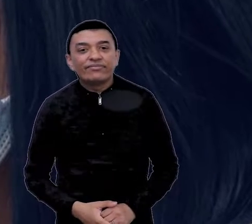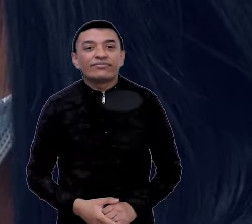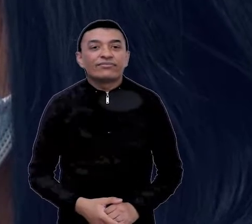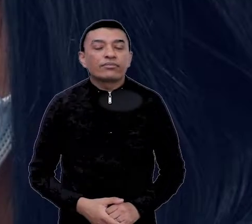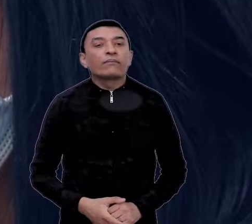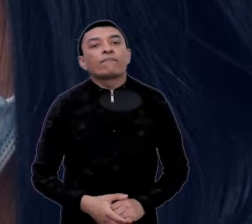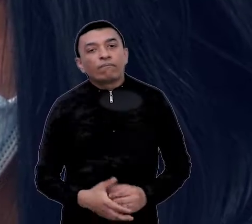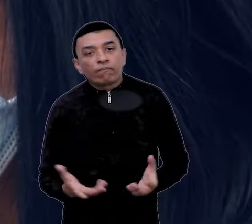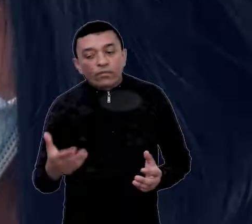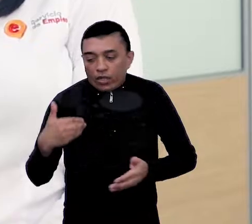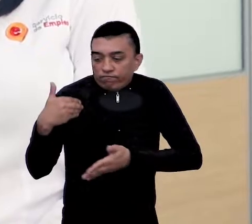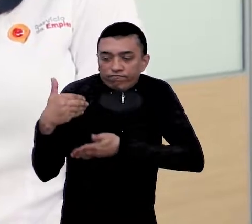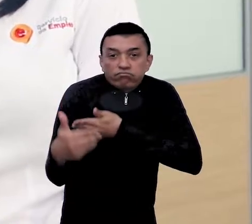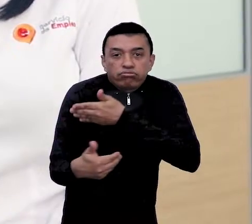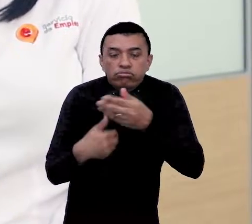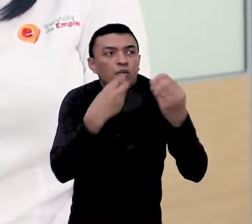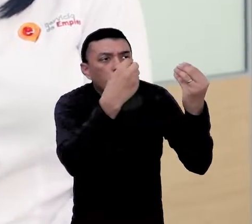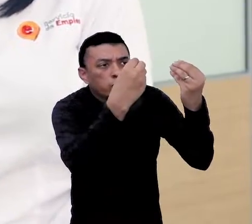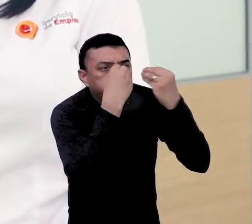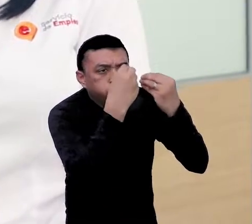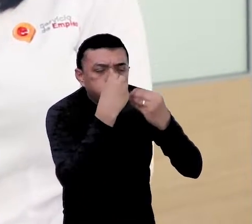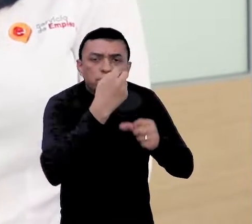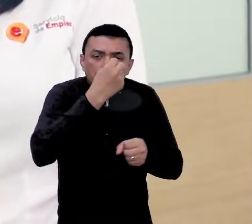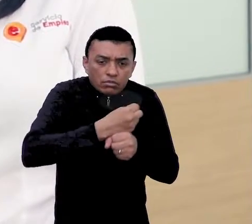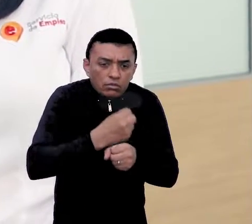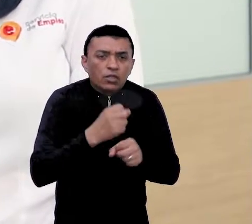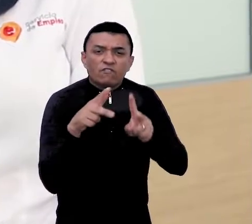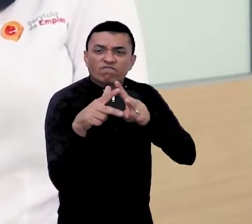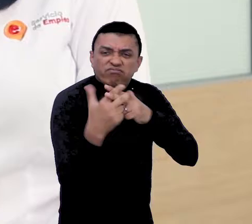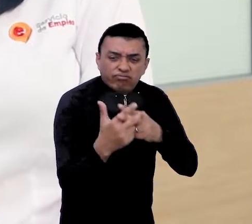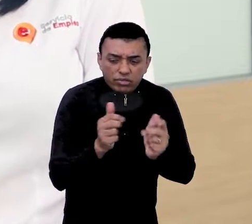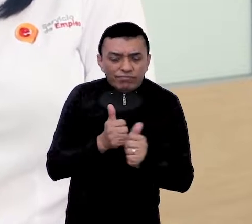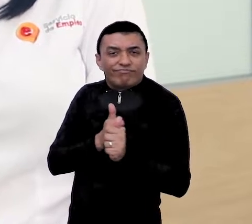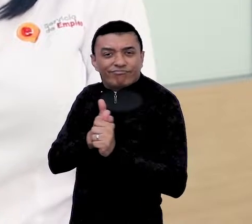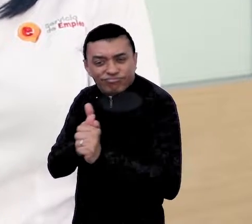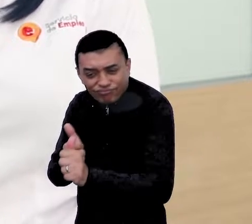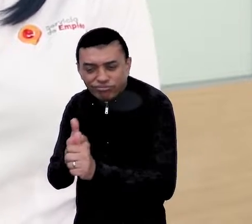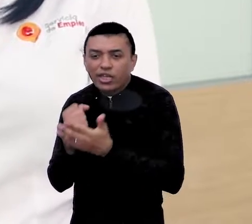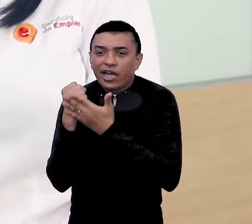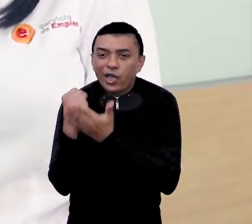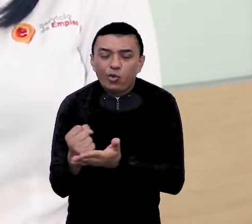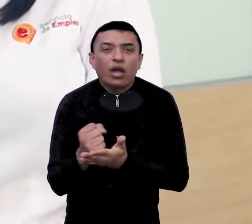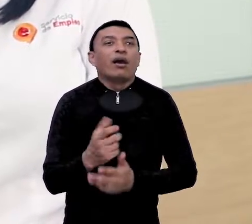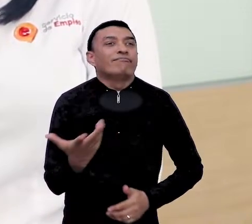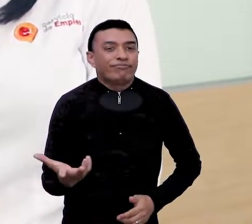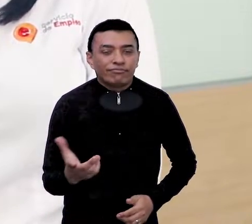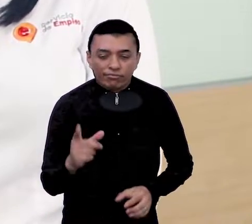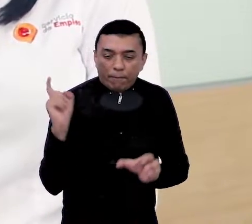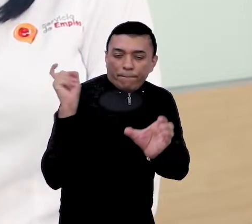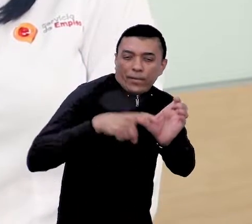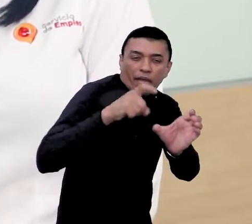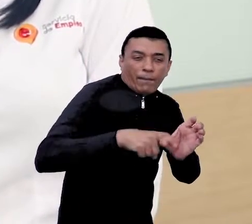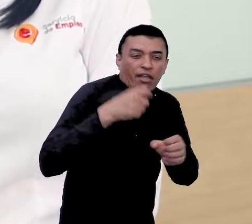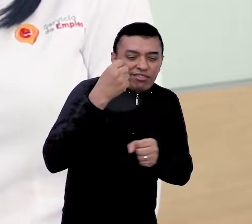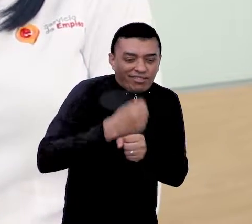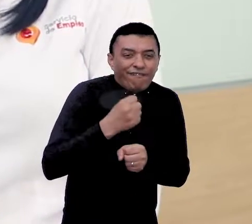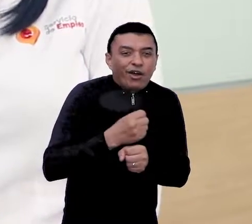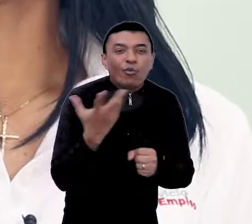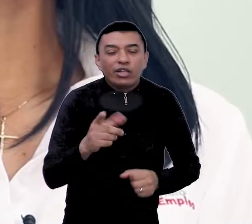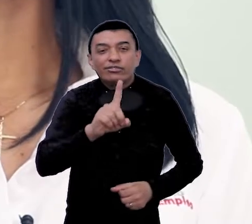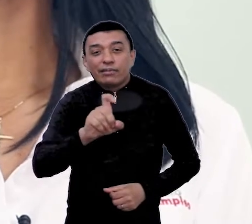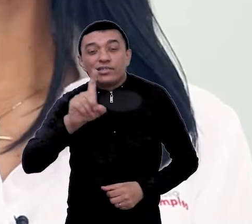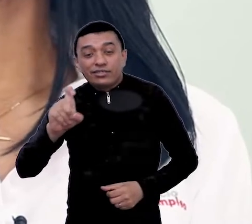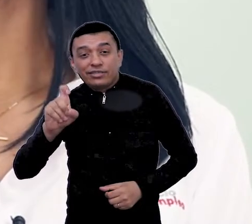A través del proceso de orientación laboral, talleres y asesorías, hemos colocado 6.691 personas en el mercado